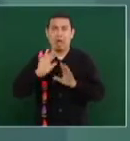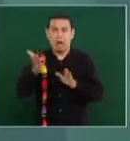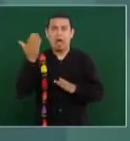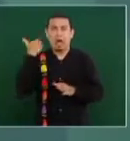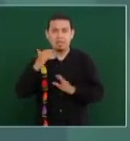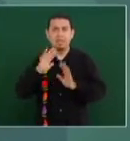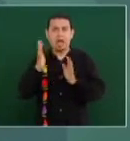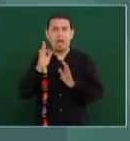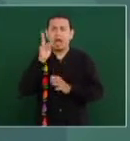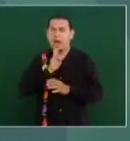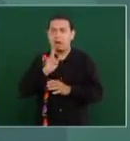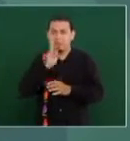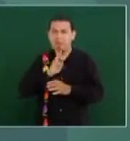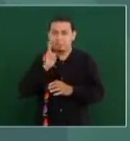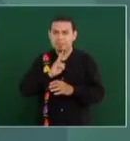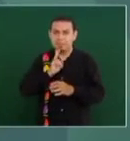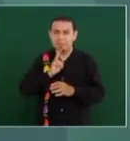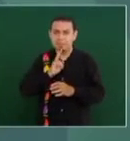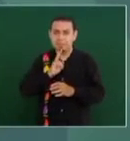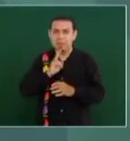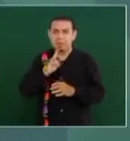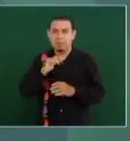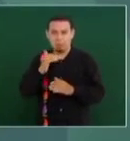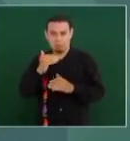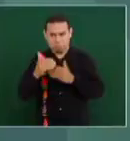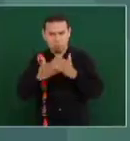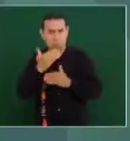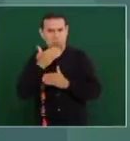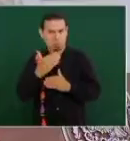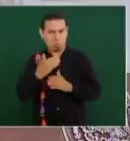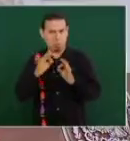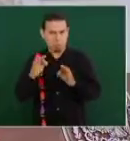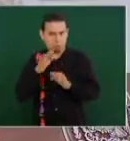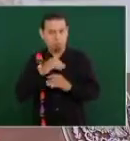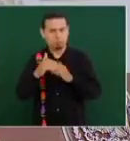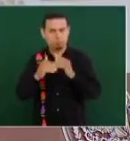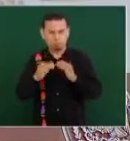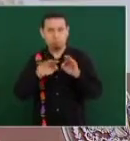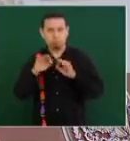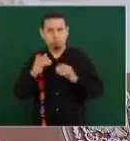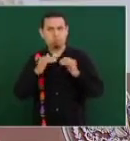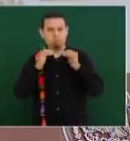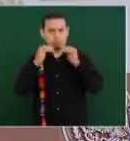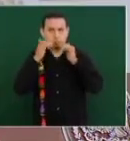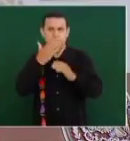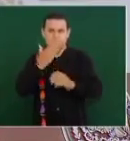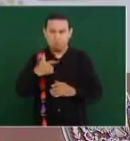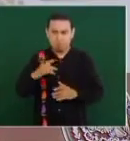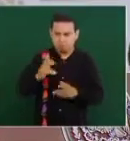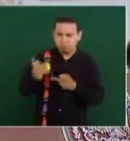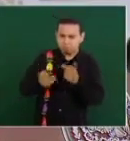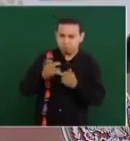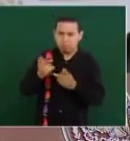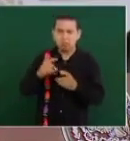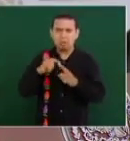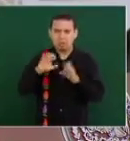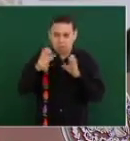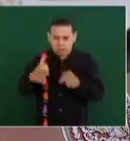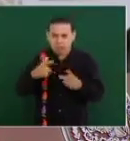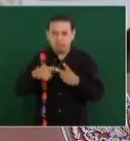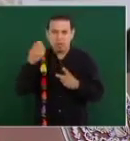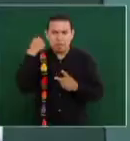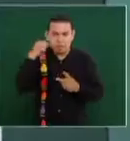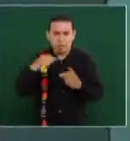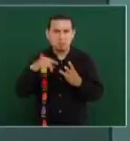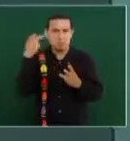y nos ha dado buenos resultados. Lo hemos probado en Chiapas, en Tabasco, en